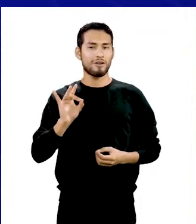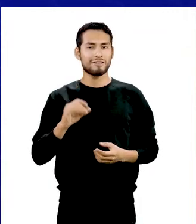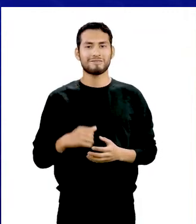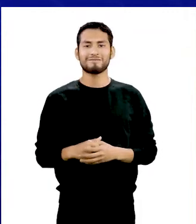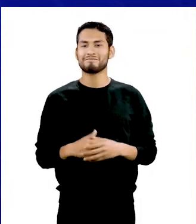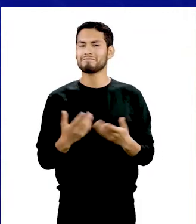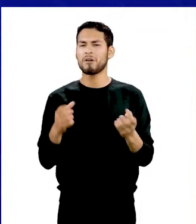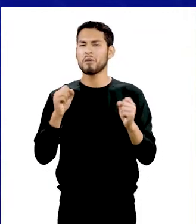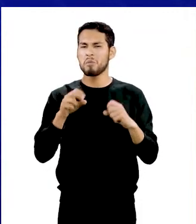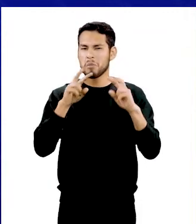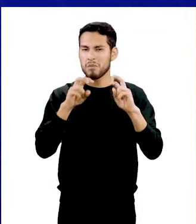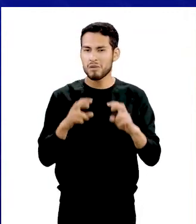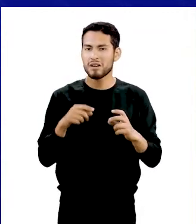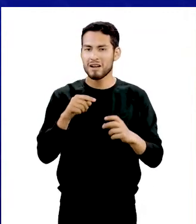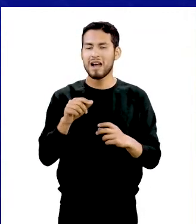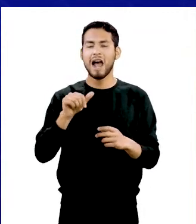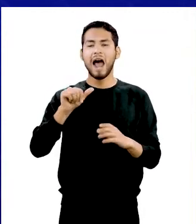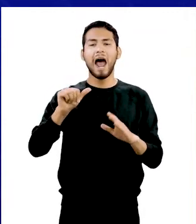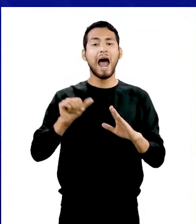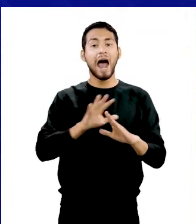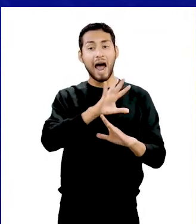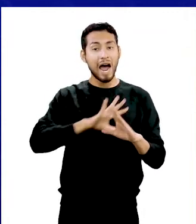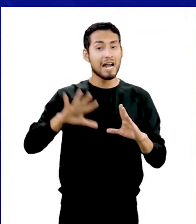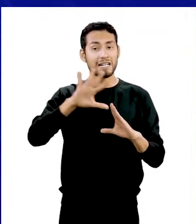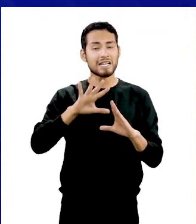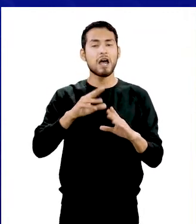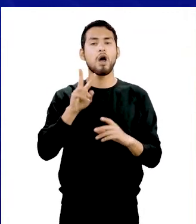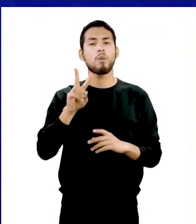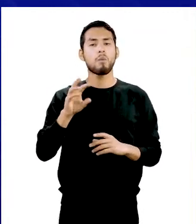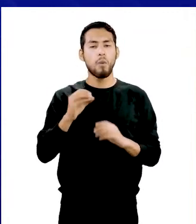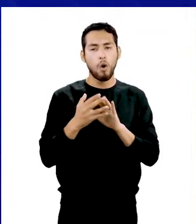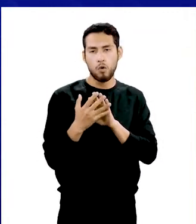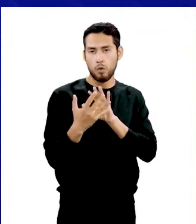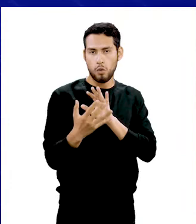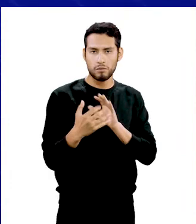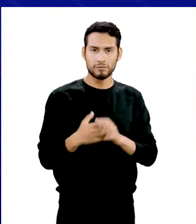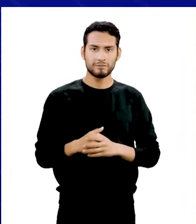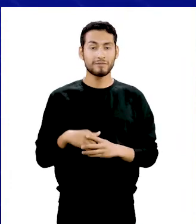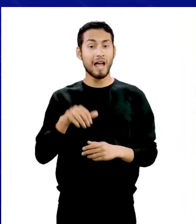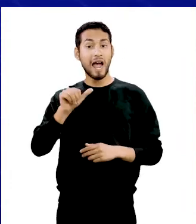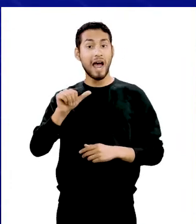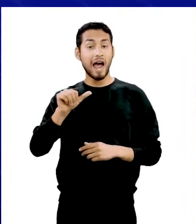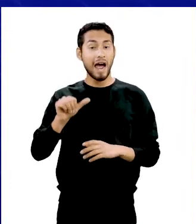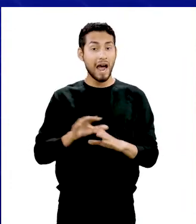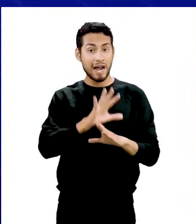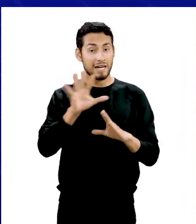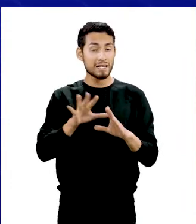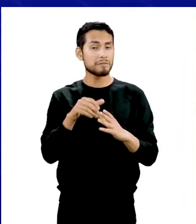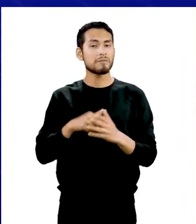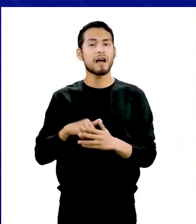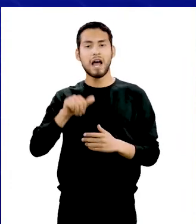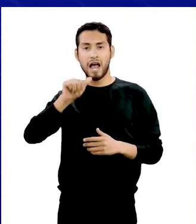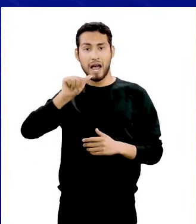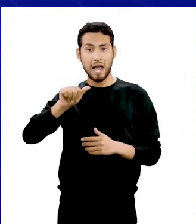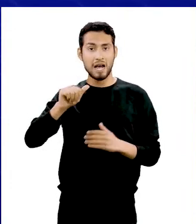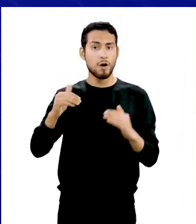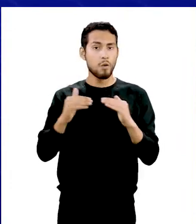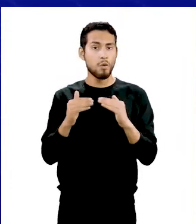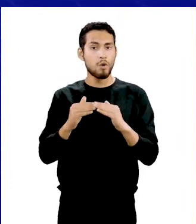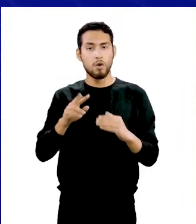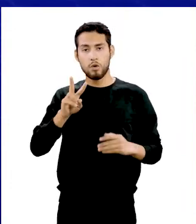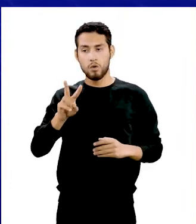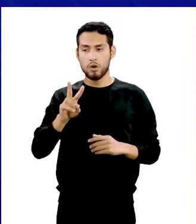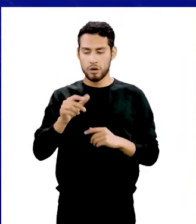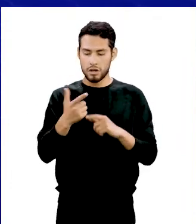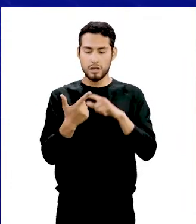Conozcamos también la fórmula para hallar el área y volumen del octaedro. En cuanto al área es A es